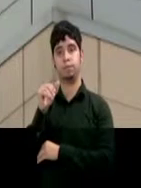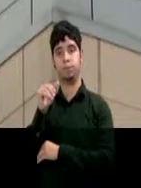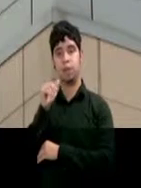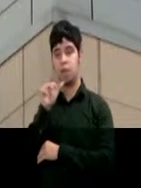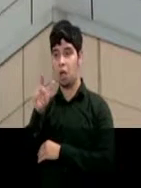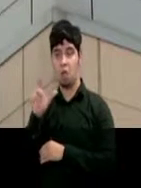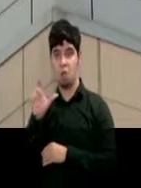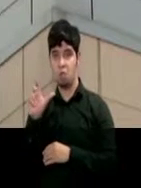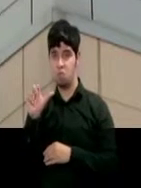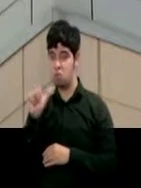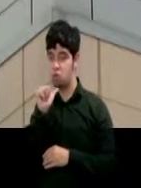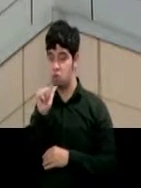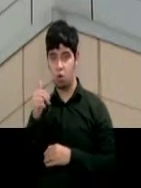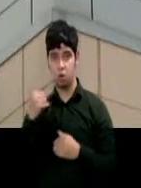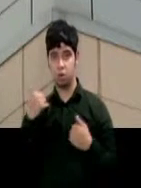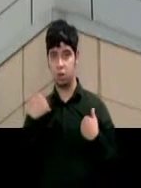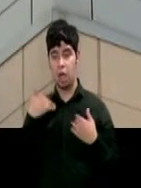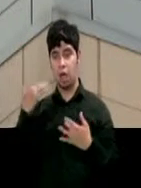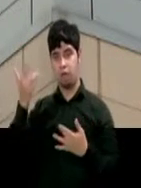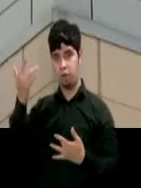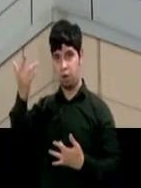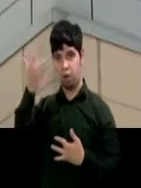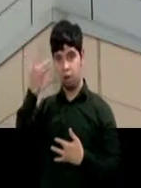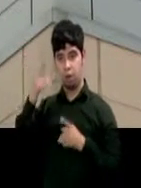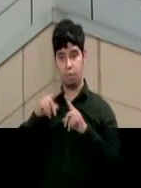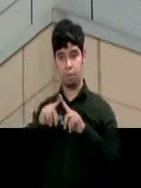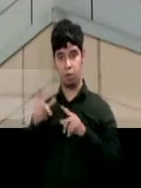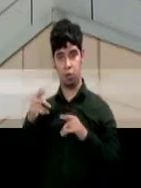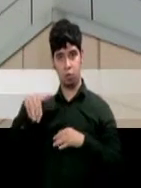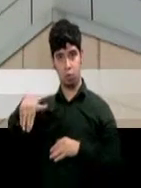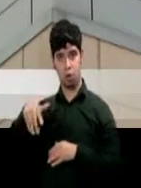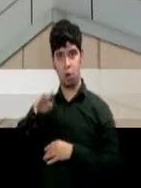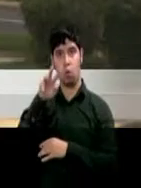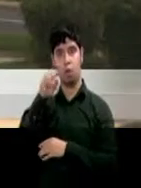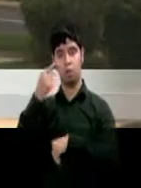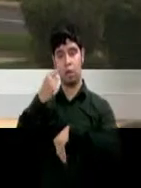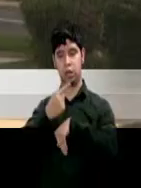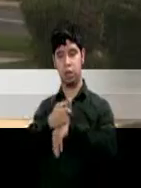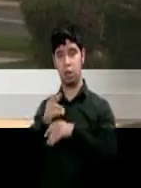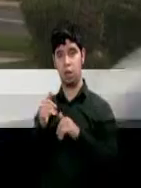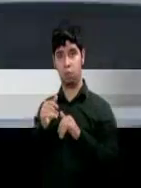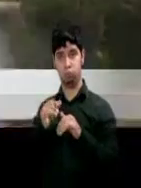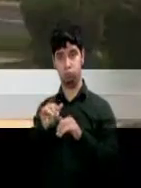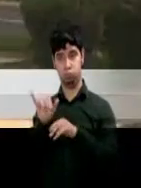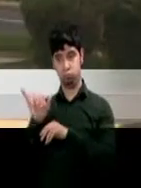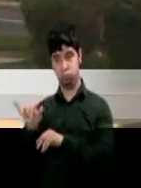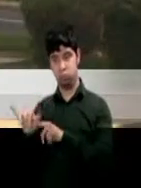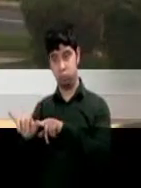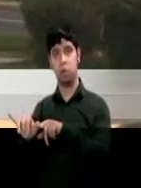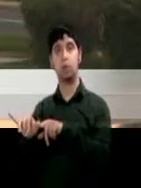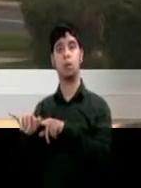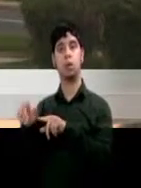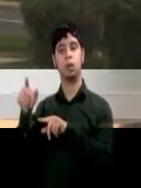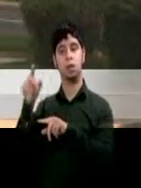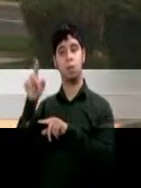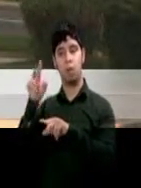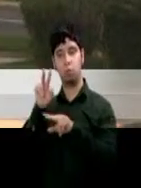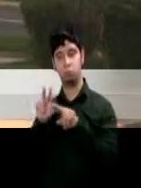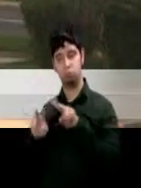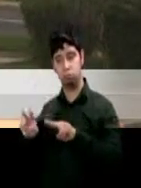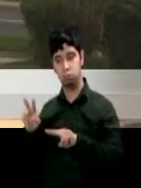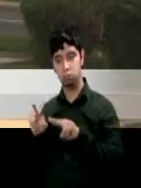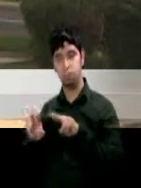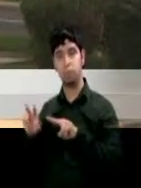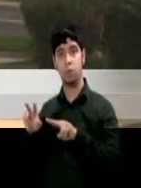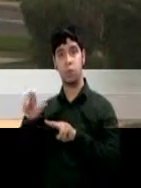presentar síntomas, fue puesta en cuarentena el viernes pasado después de llegar al aeropuerto de Newark en Nueva Jersey luego de haber